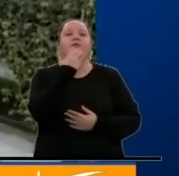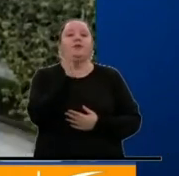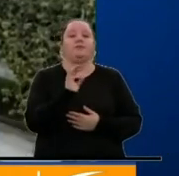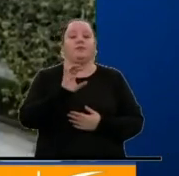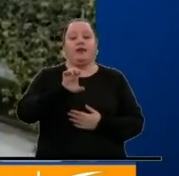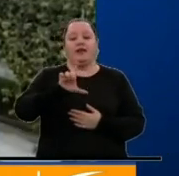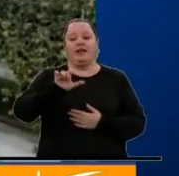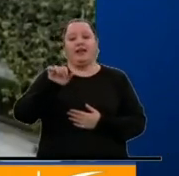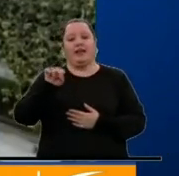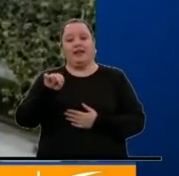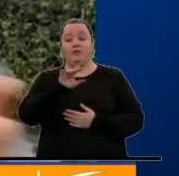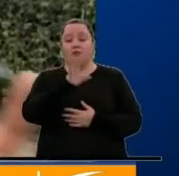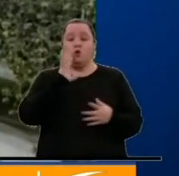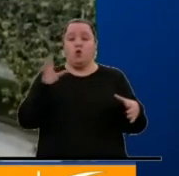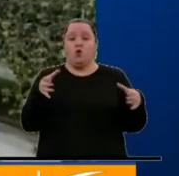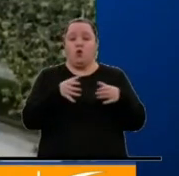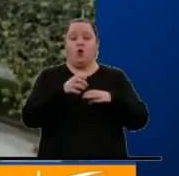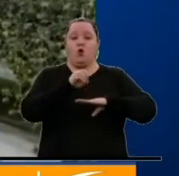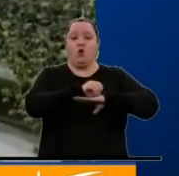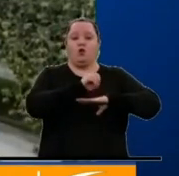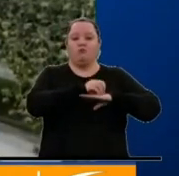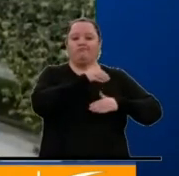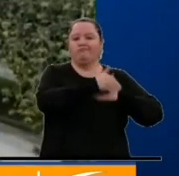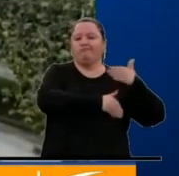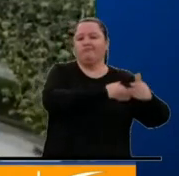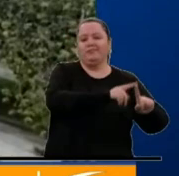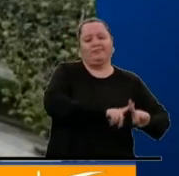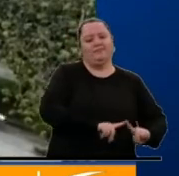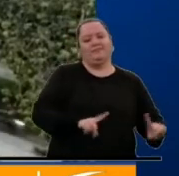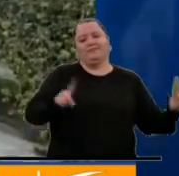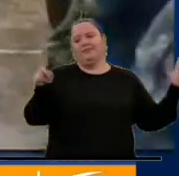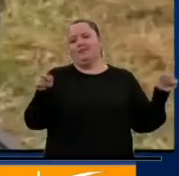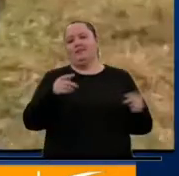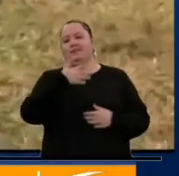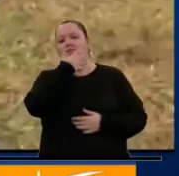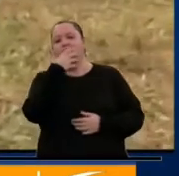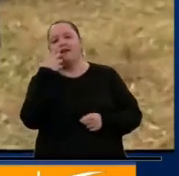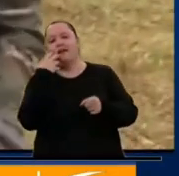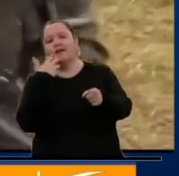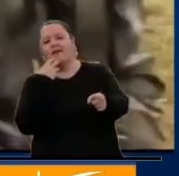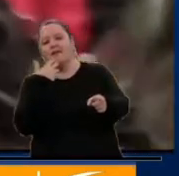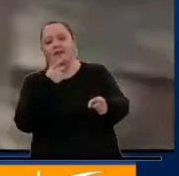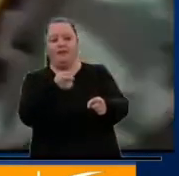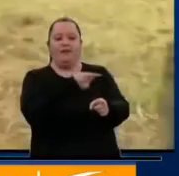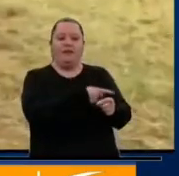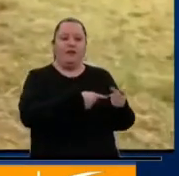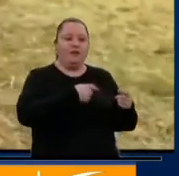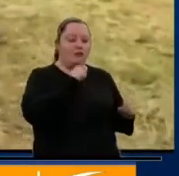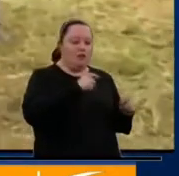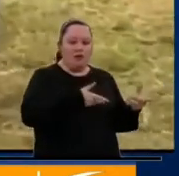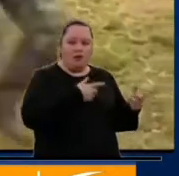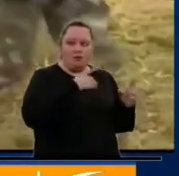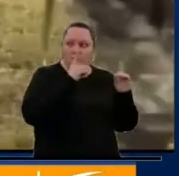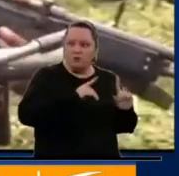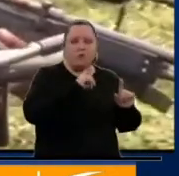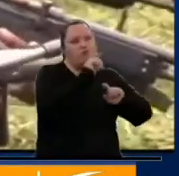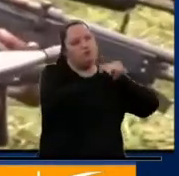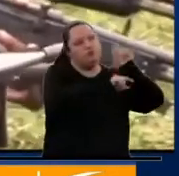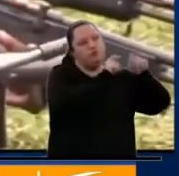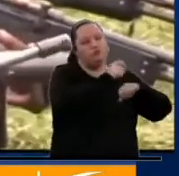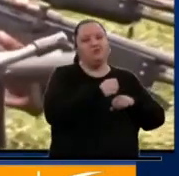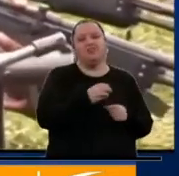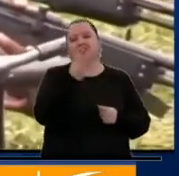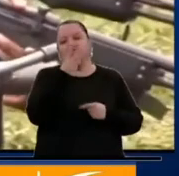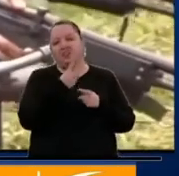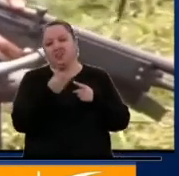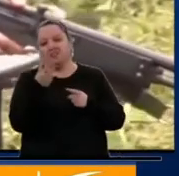ELN es una organización que funciona de otra forma muy diferente a las FARC y tienen que consultar cualquier decisión de fondo. Eso tarda tres o cuatro